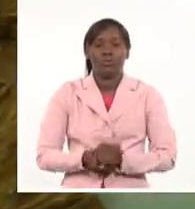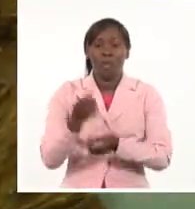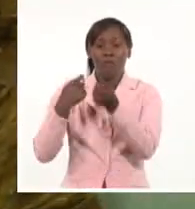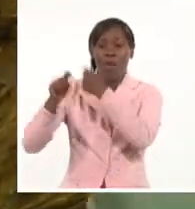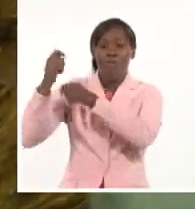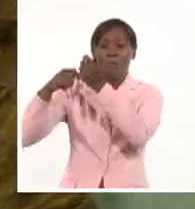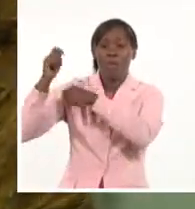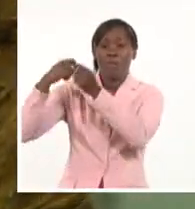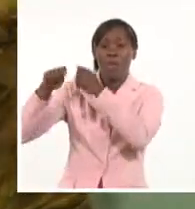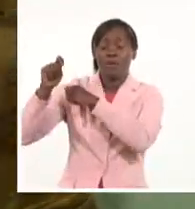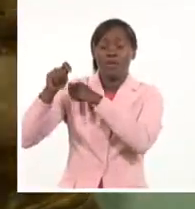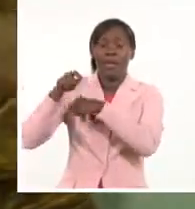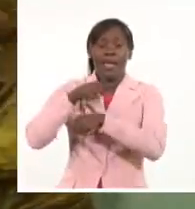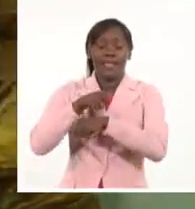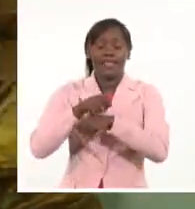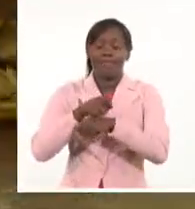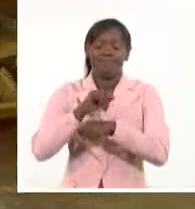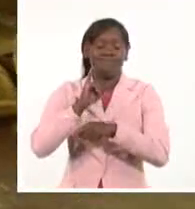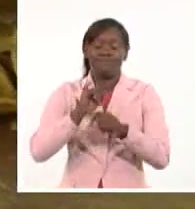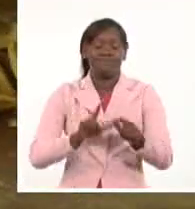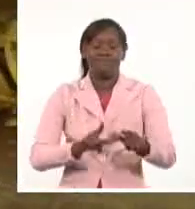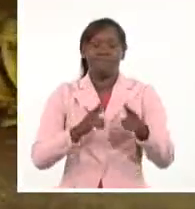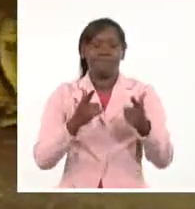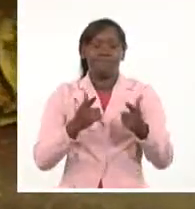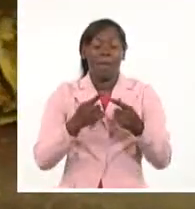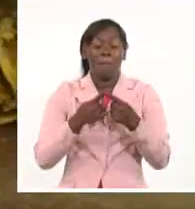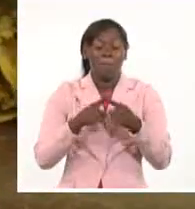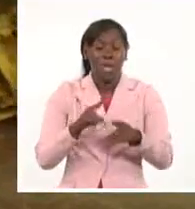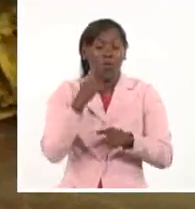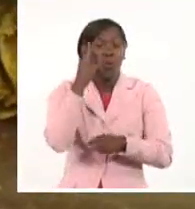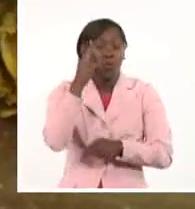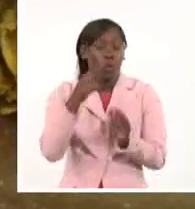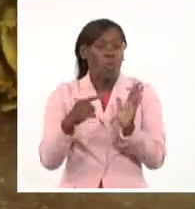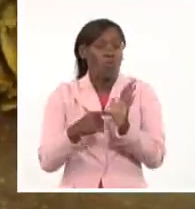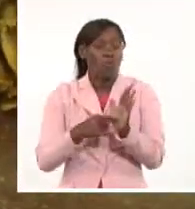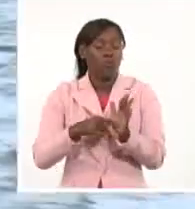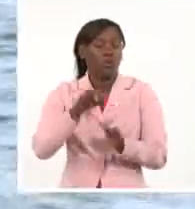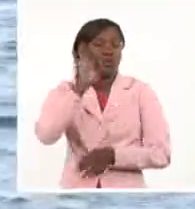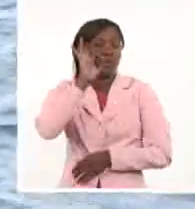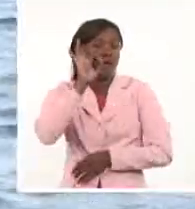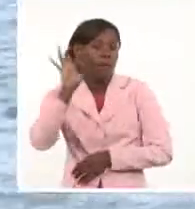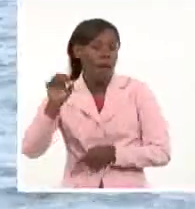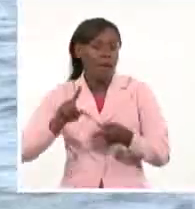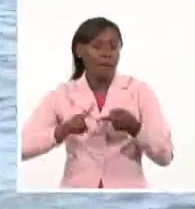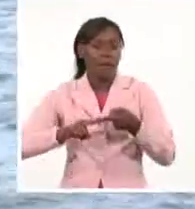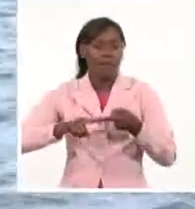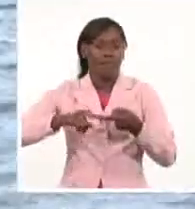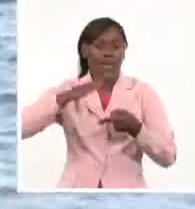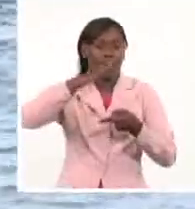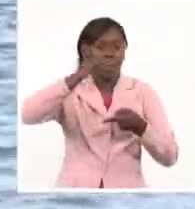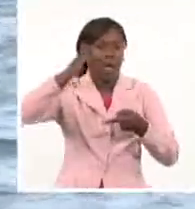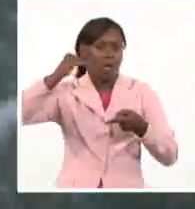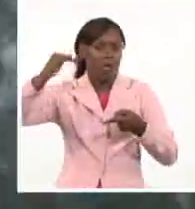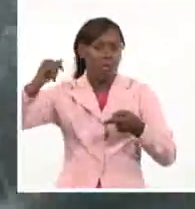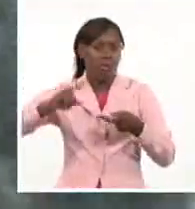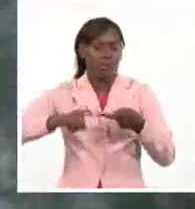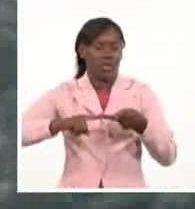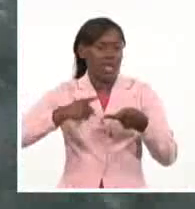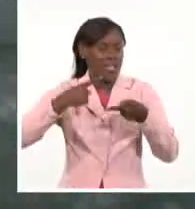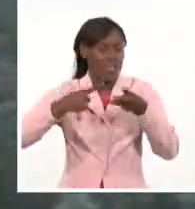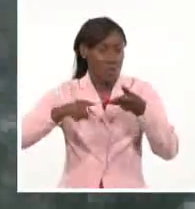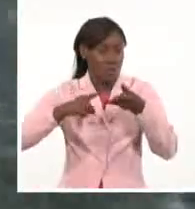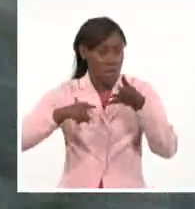general, no cumple con sus planes, pero en los casos del tabaco en rama beneficiado, la langosta y el vitrofural, sí se aprecian resultados